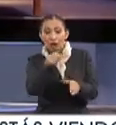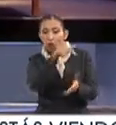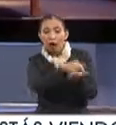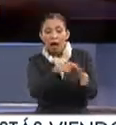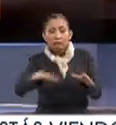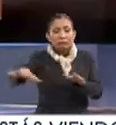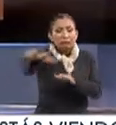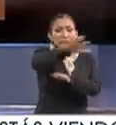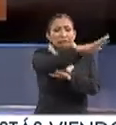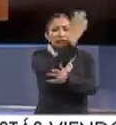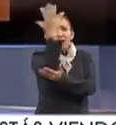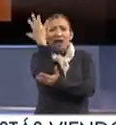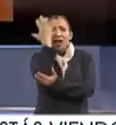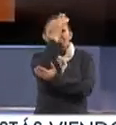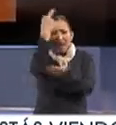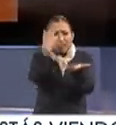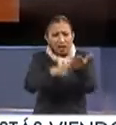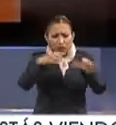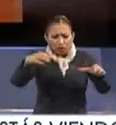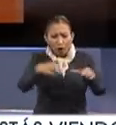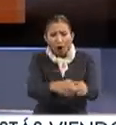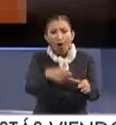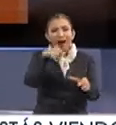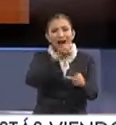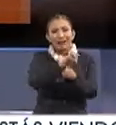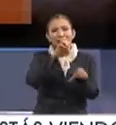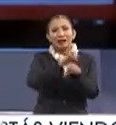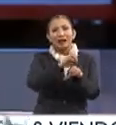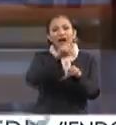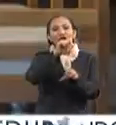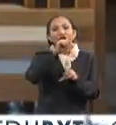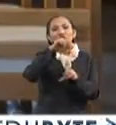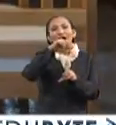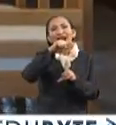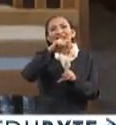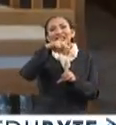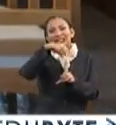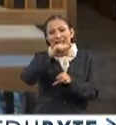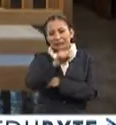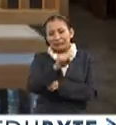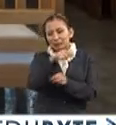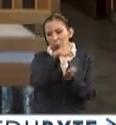ubicada en medio de una selva tropical en el estado de Tocantins.